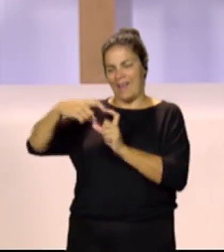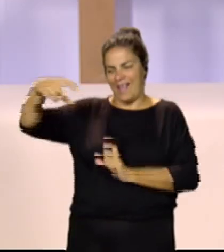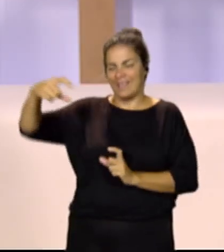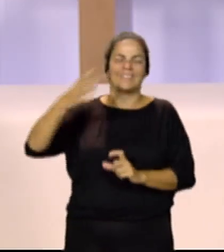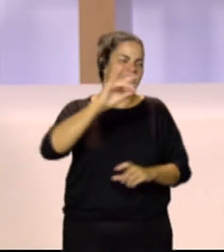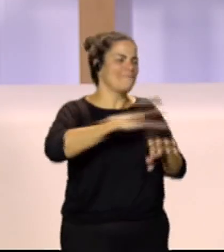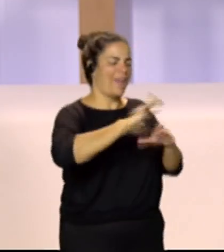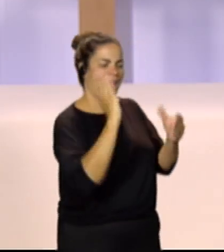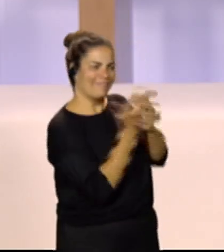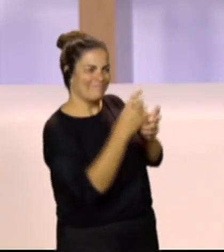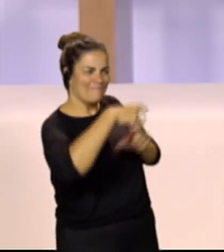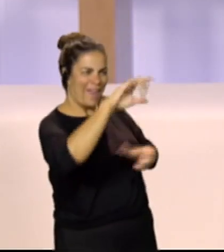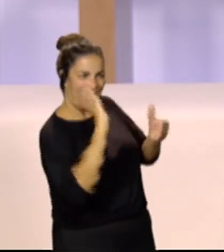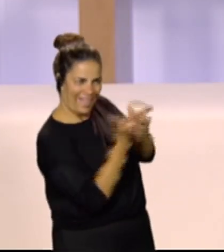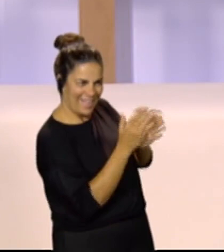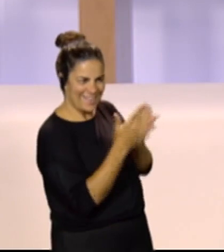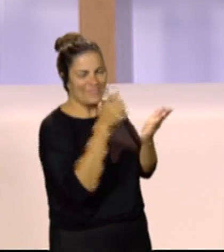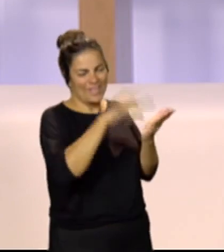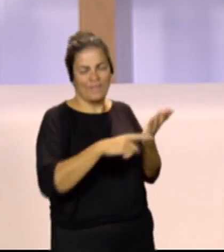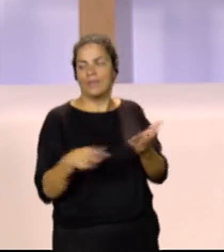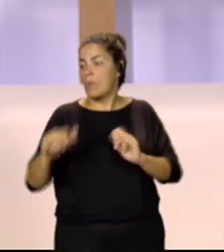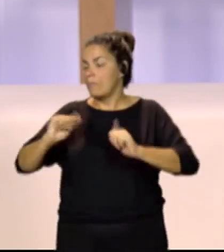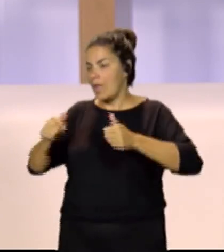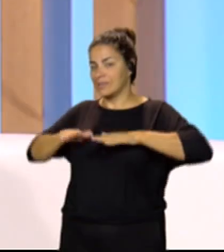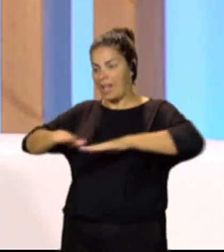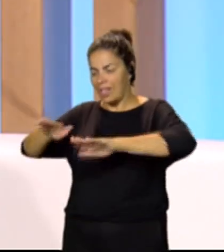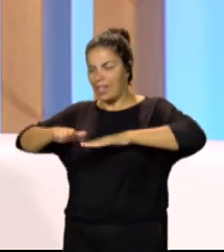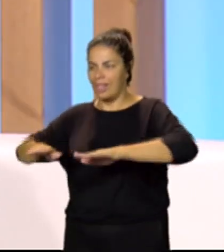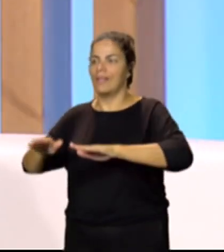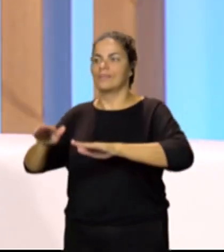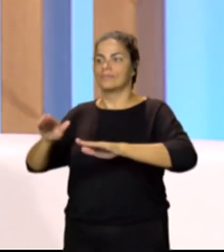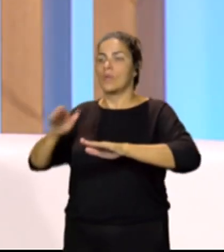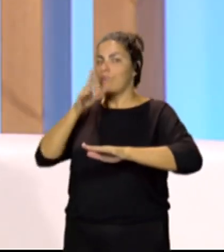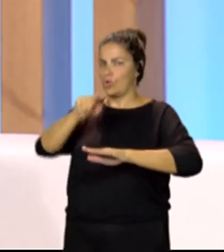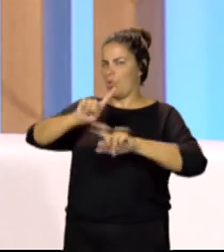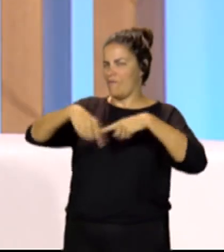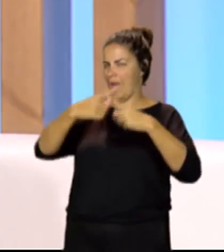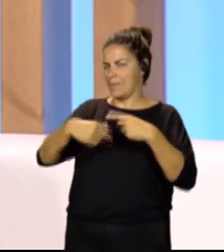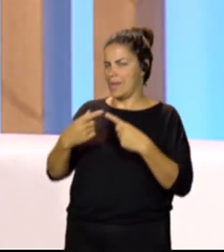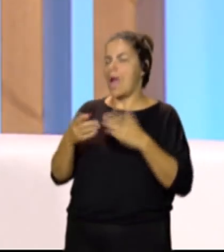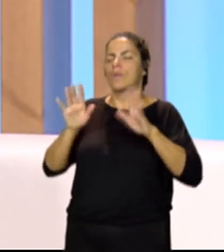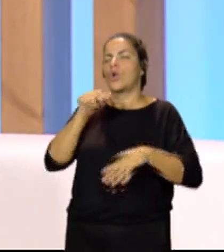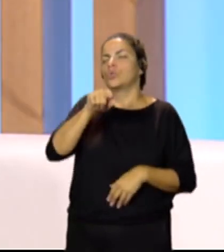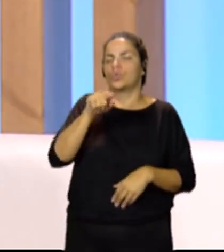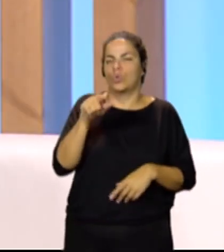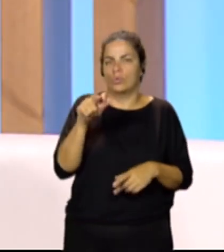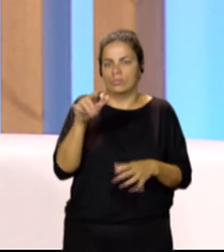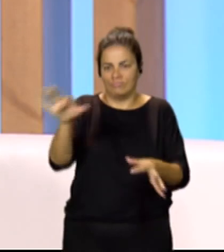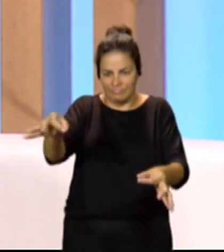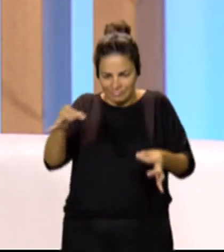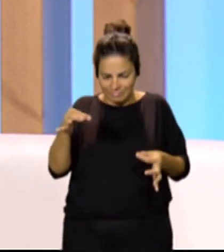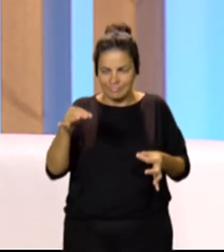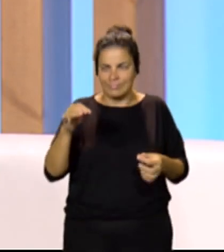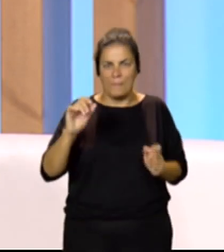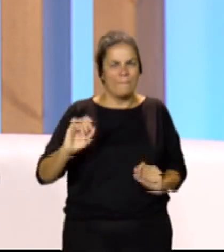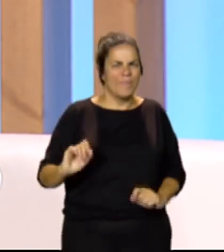Y empiezas a coser o a fijarte por lo menos en la costura en tu familia, pero ¿cuándo tienes tú en las manos la primera